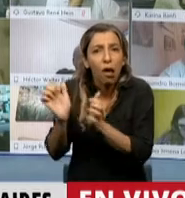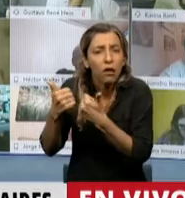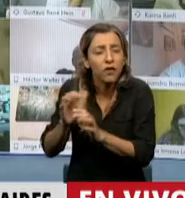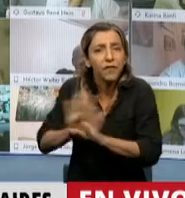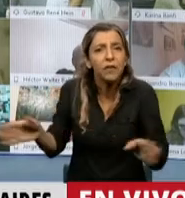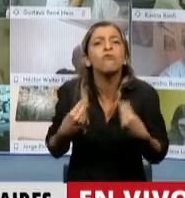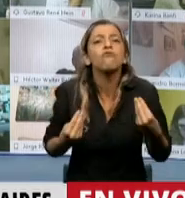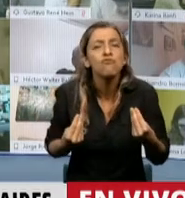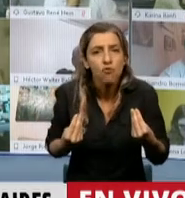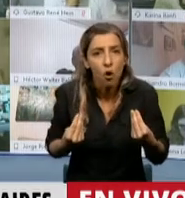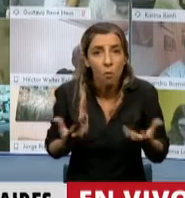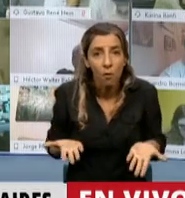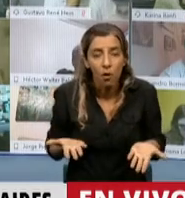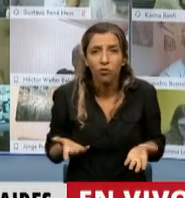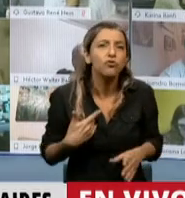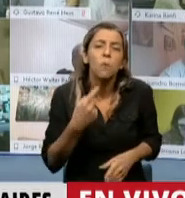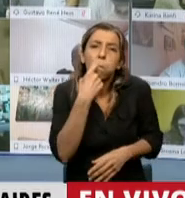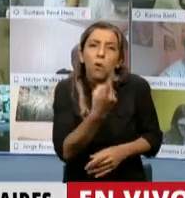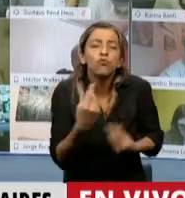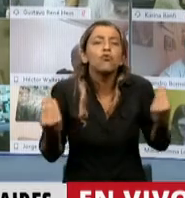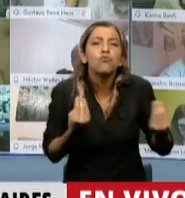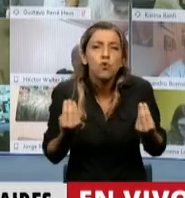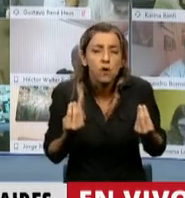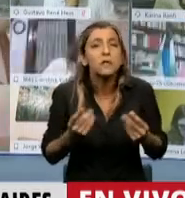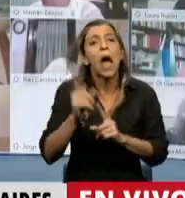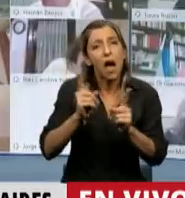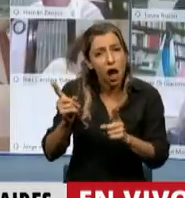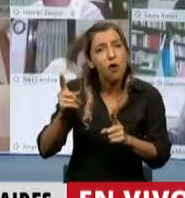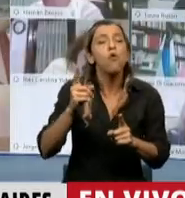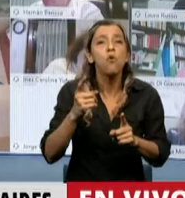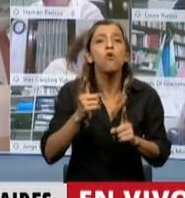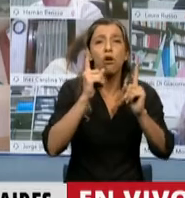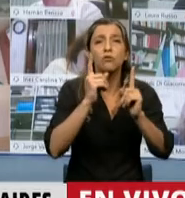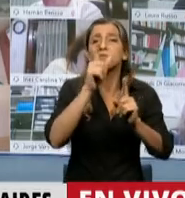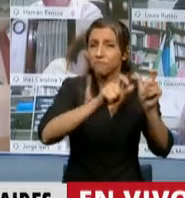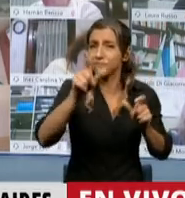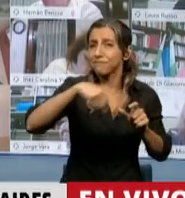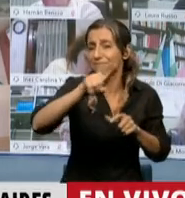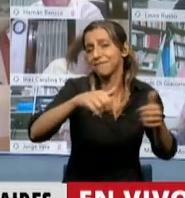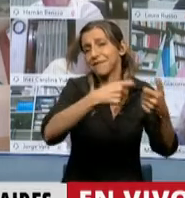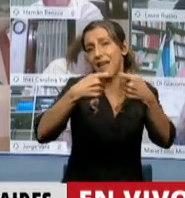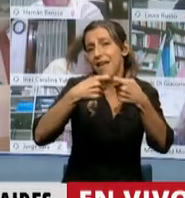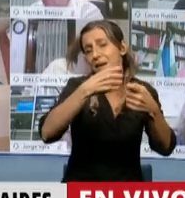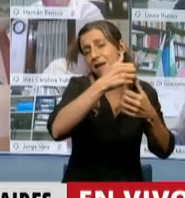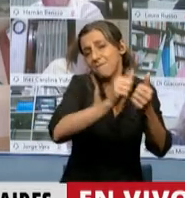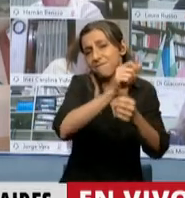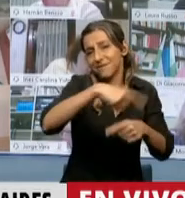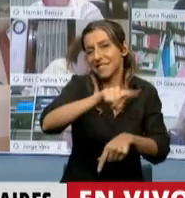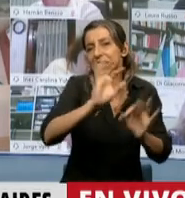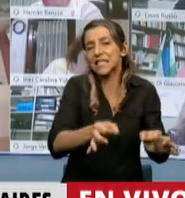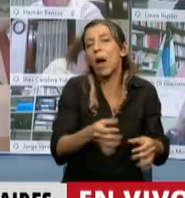y sí hay que darles a los que fugan, aunque no sea a las guaridas fiscales, porque en definitiva el que fuga